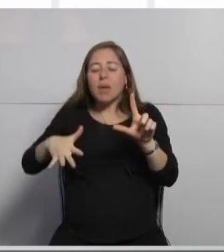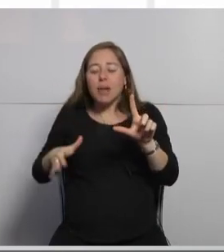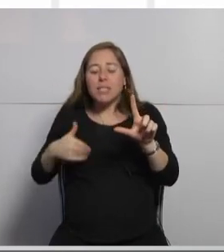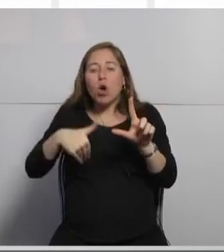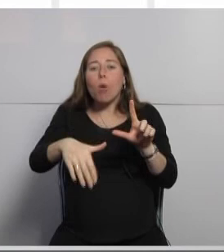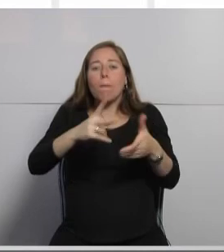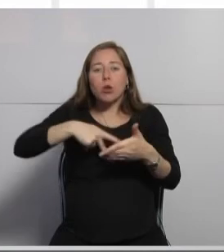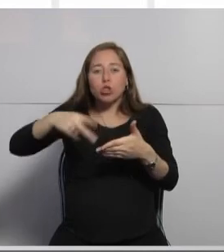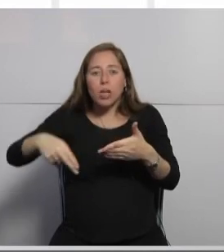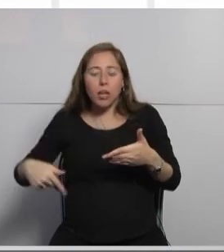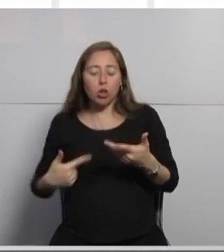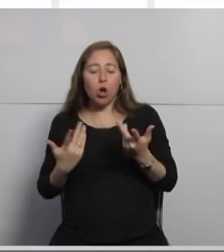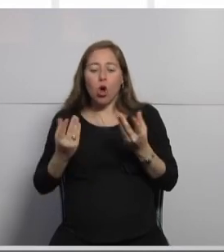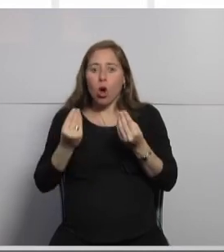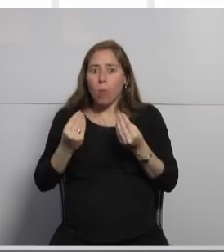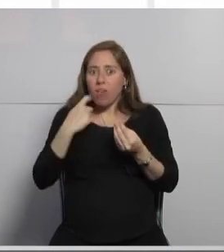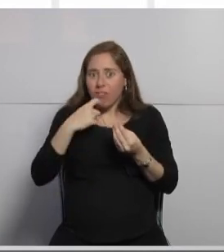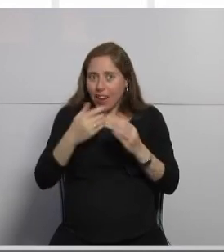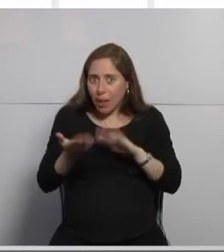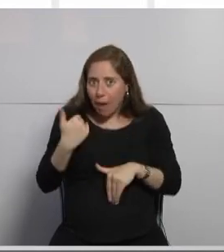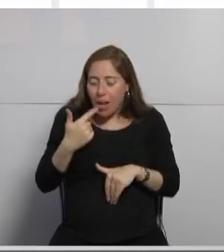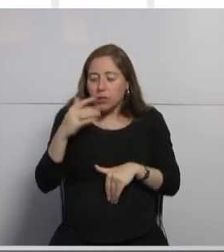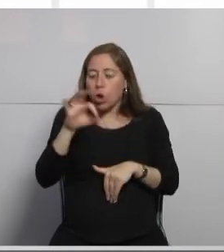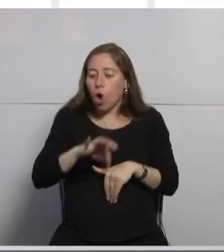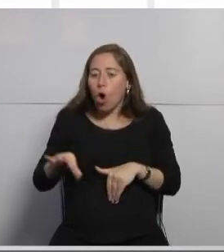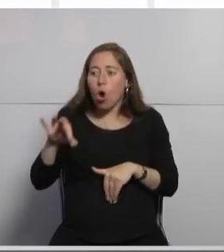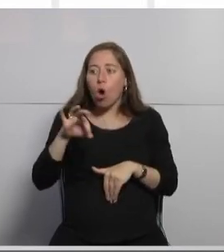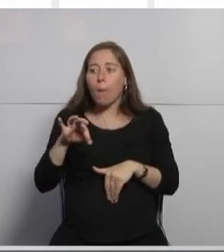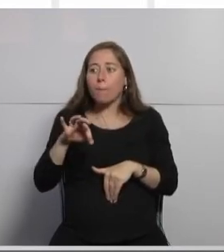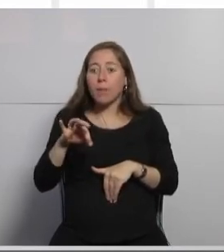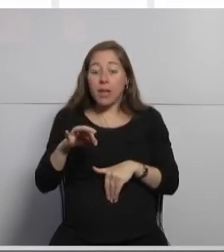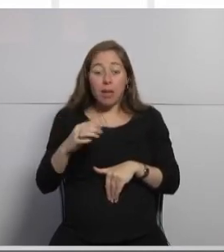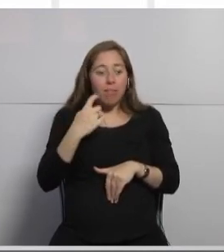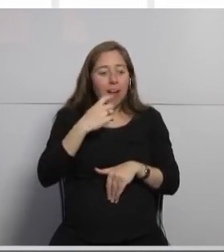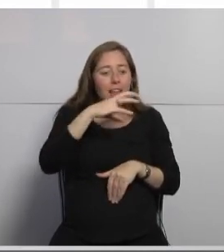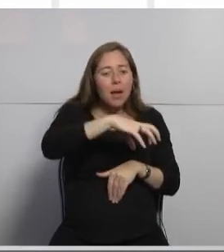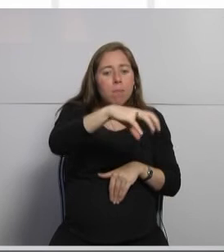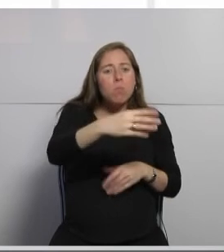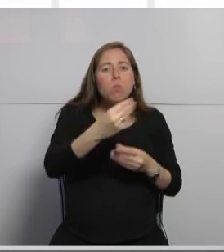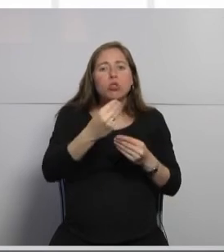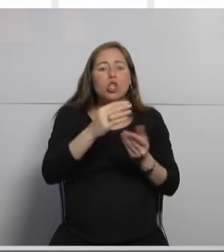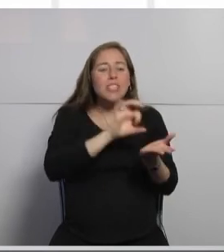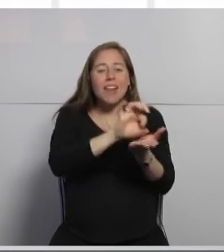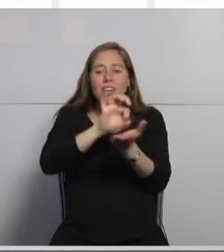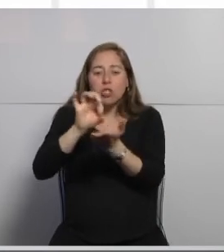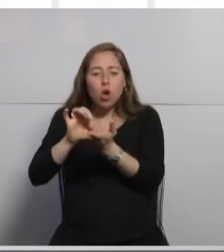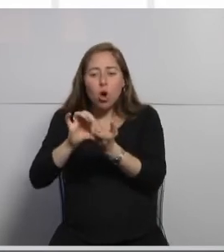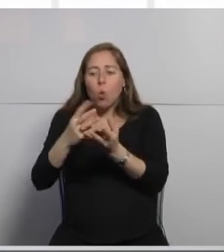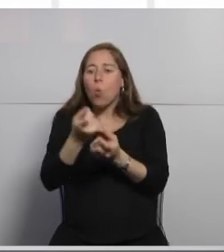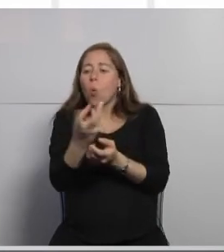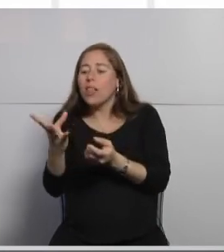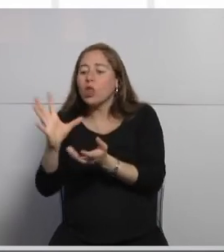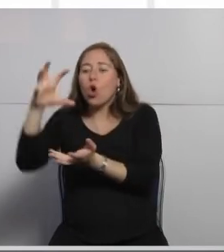el estado en el que está si hay más de uno un contenedor para cada servicio el login